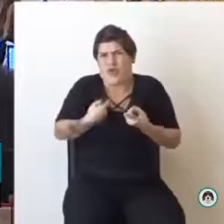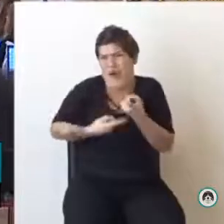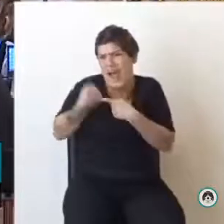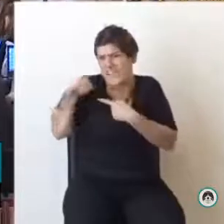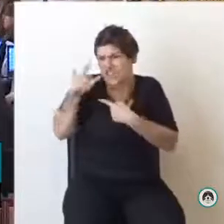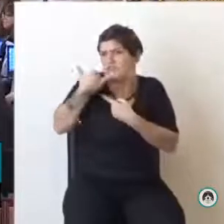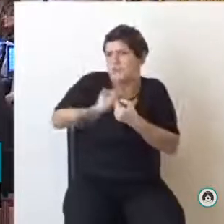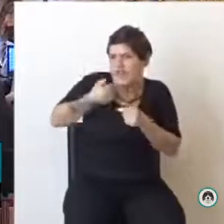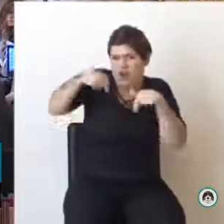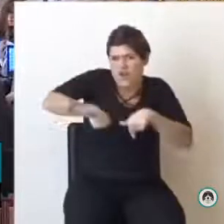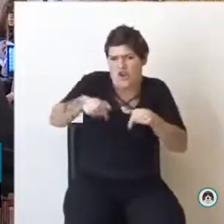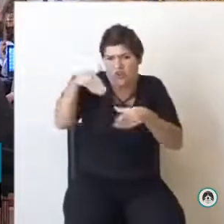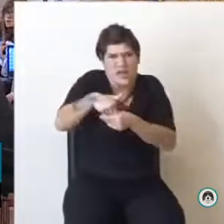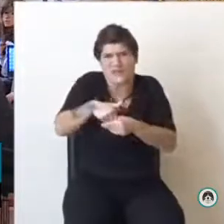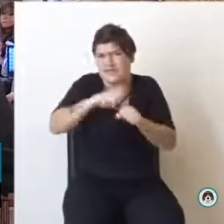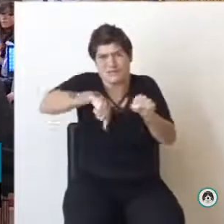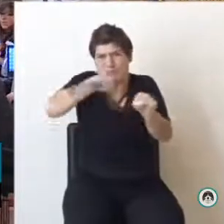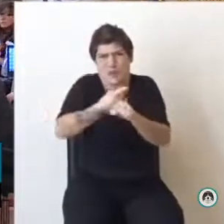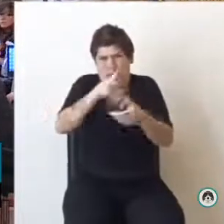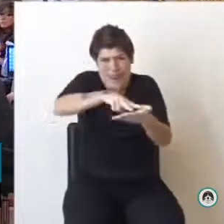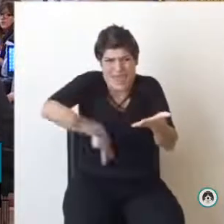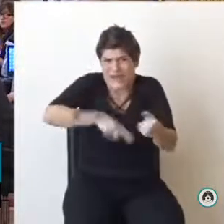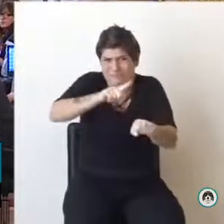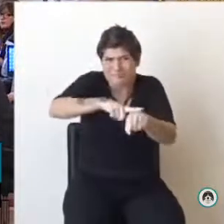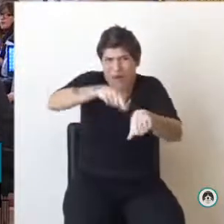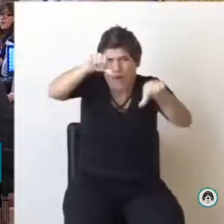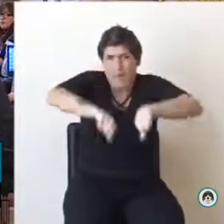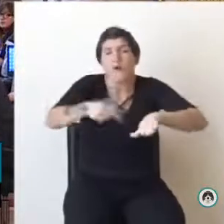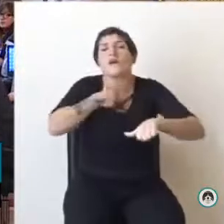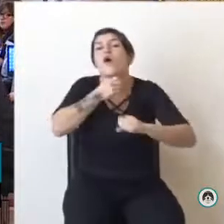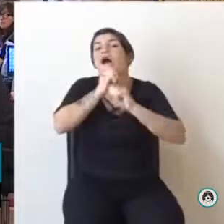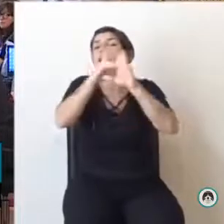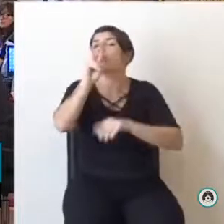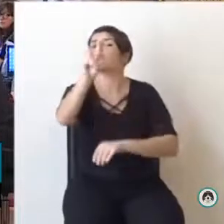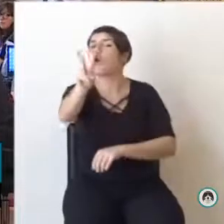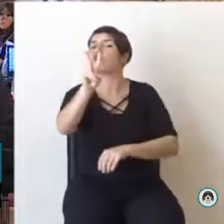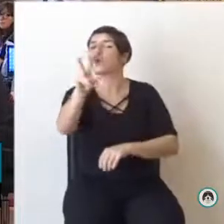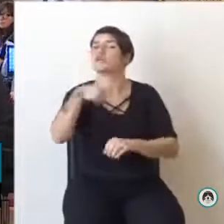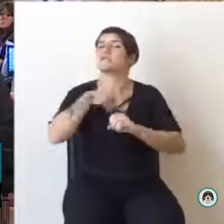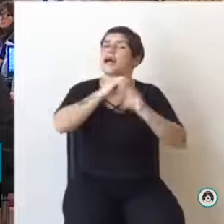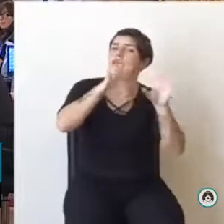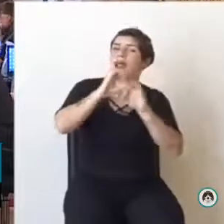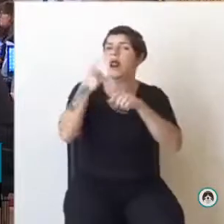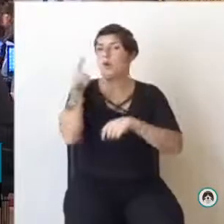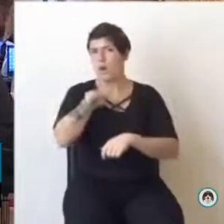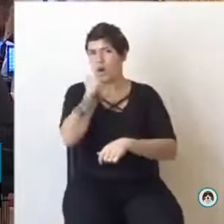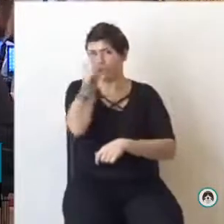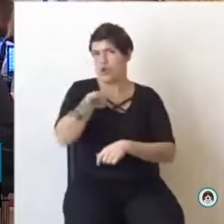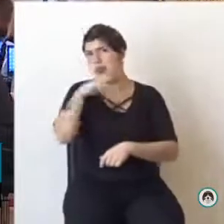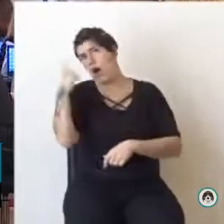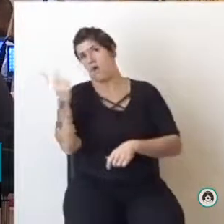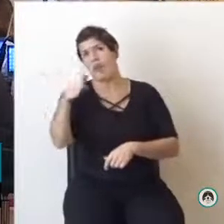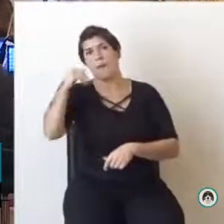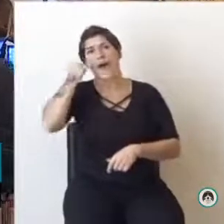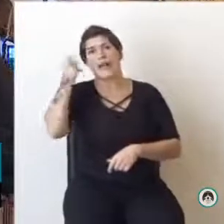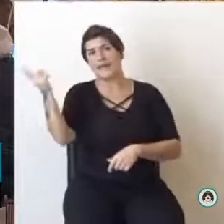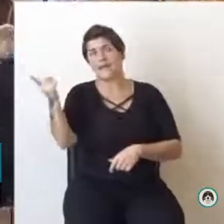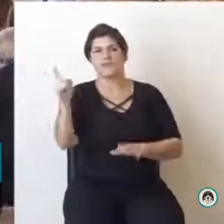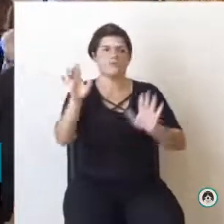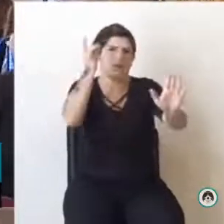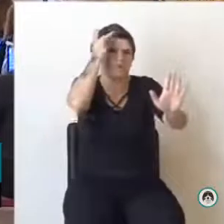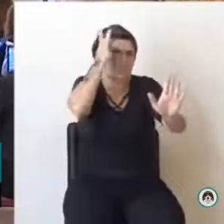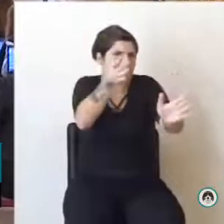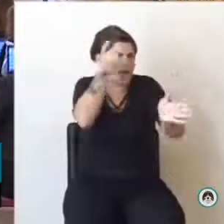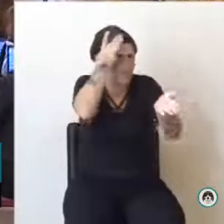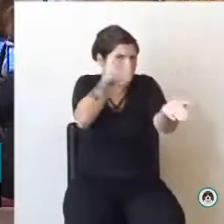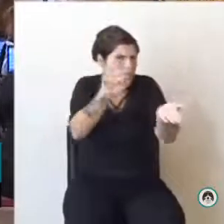problemático, así que le voy a aclarar y voy a hacer dos manifestaciones y una manifestación que va a hacer la diputada Barri. Bueno, discúlpeme,